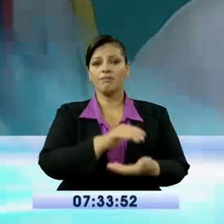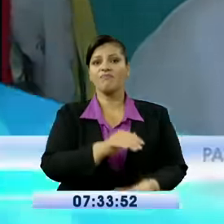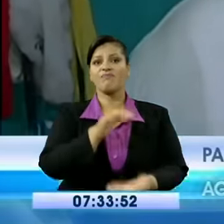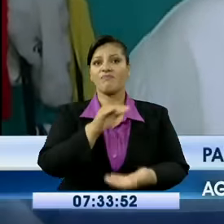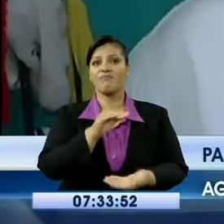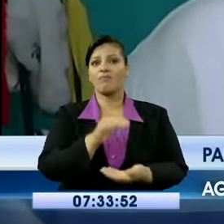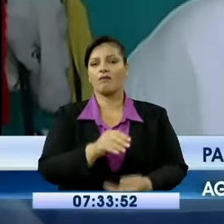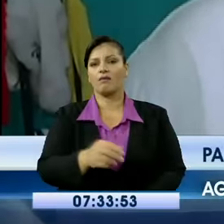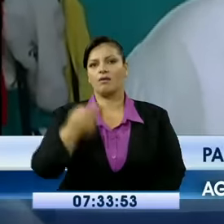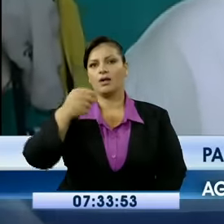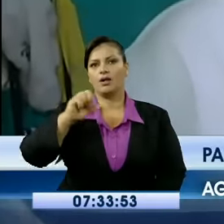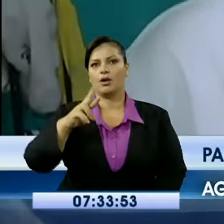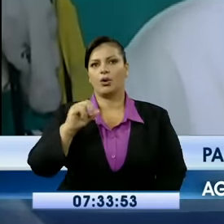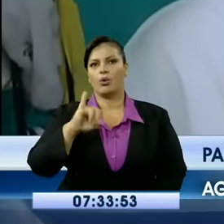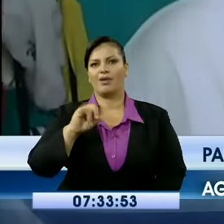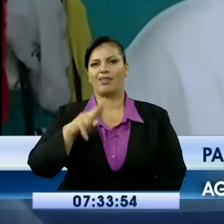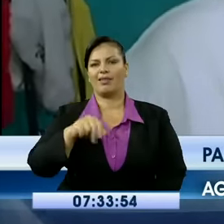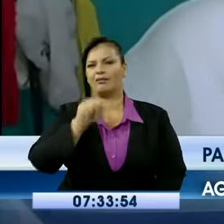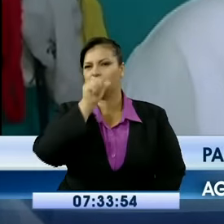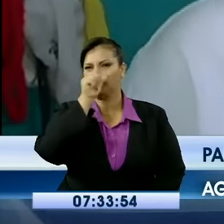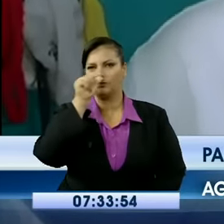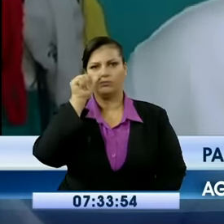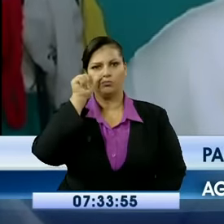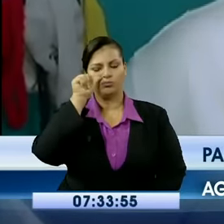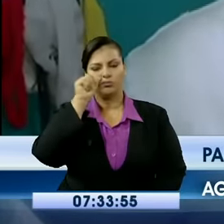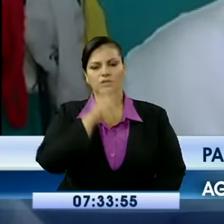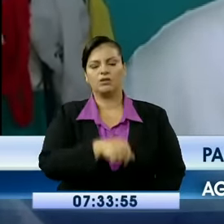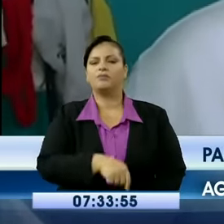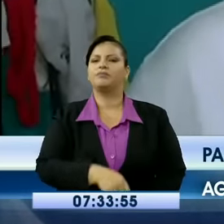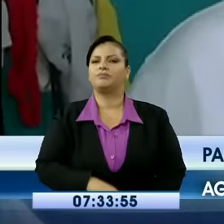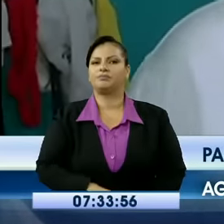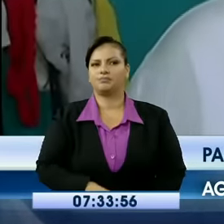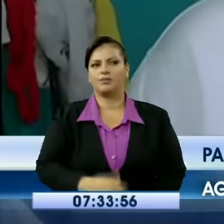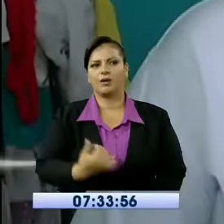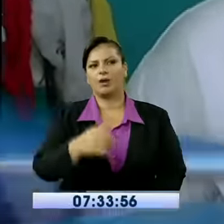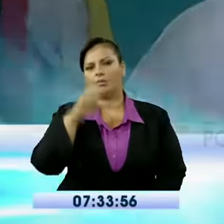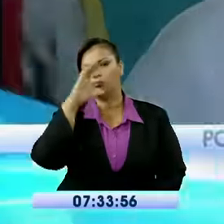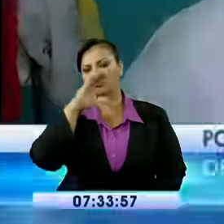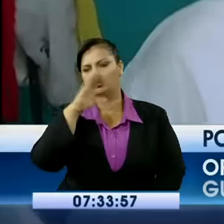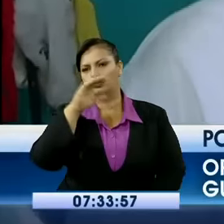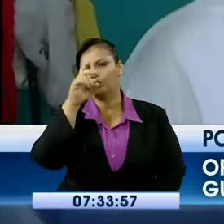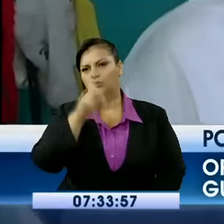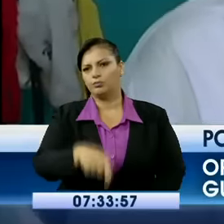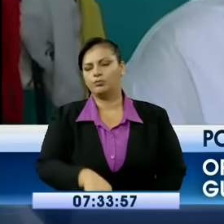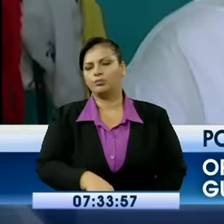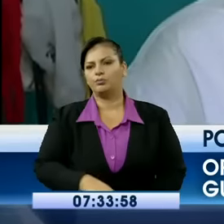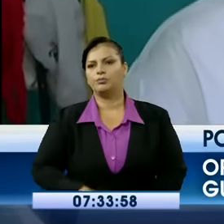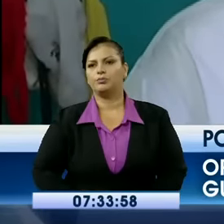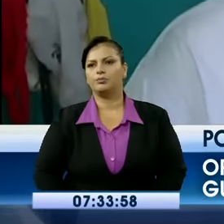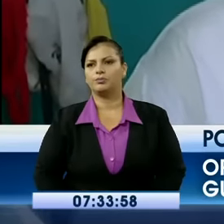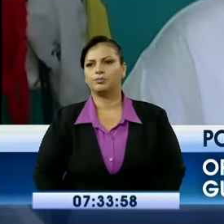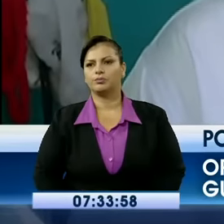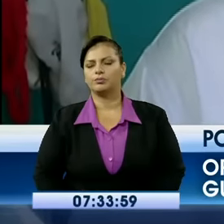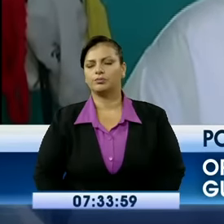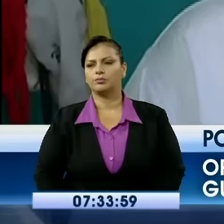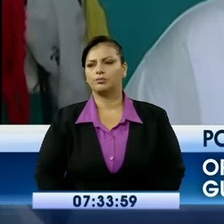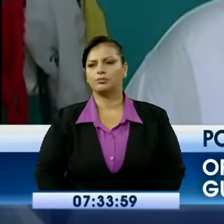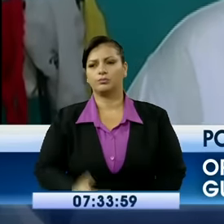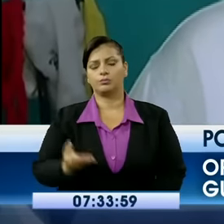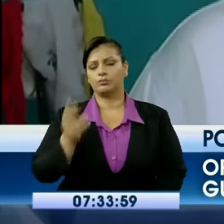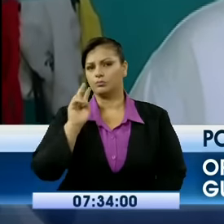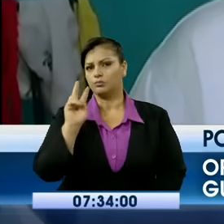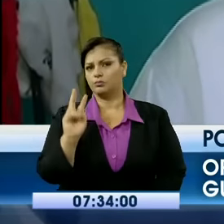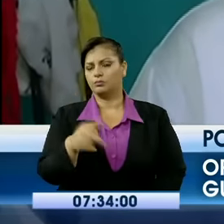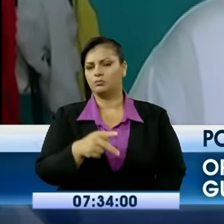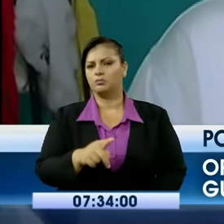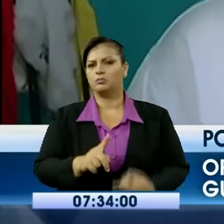procesamiento y una investigación a sus responsables por tráfico a alta escala. Como ustedes han podido observar, se encuentran dinero,